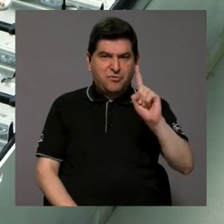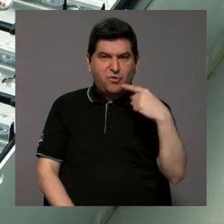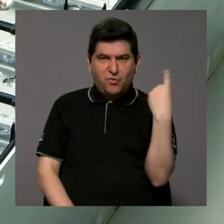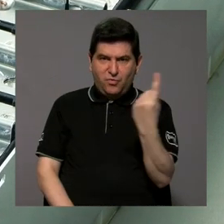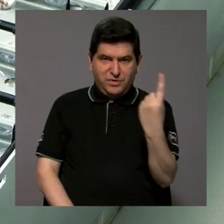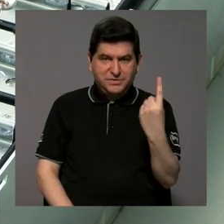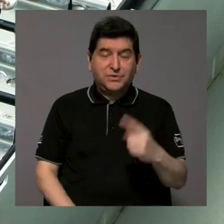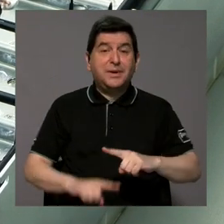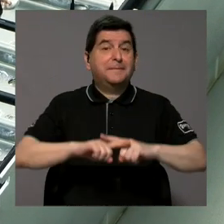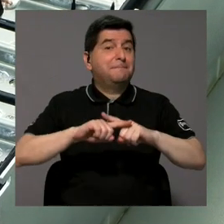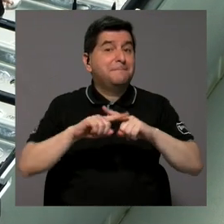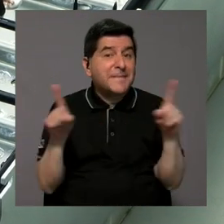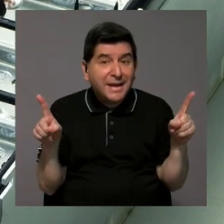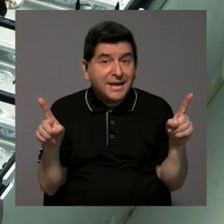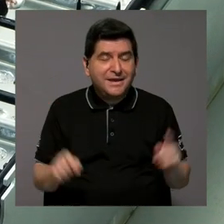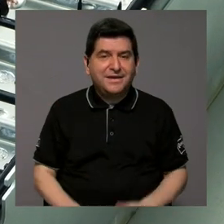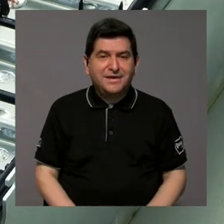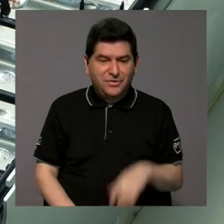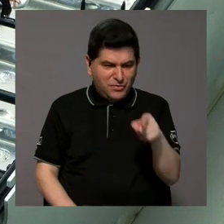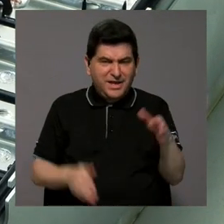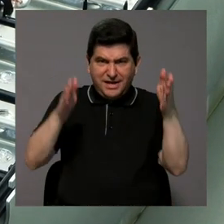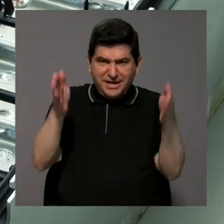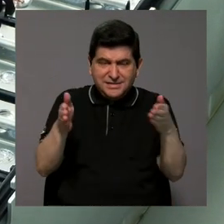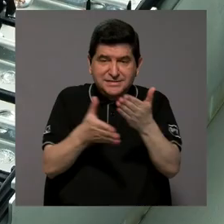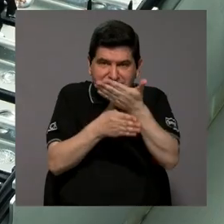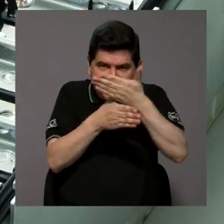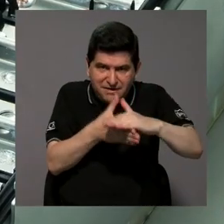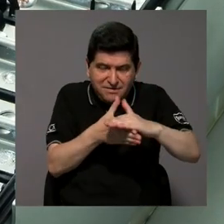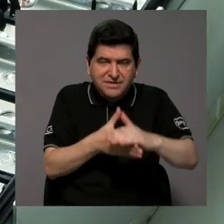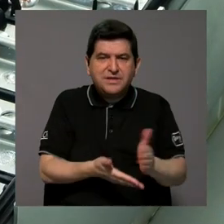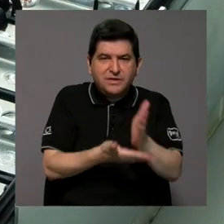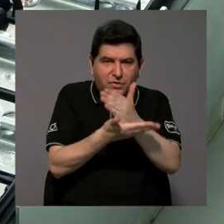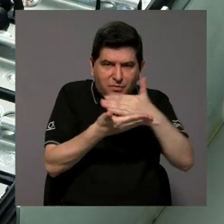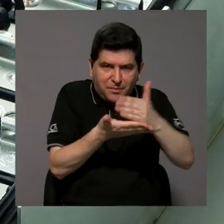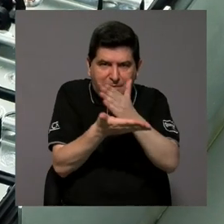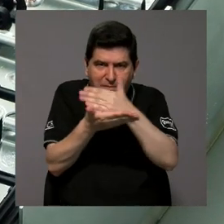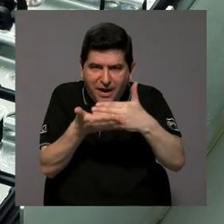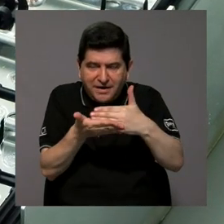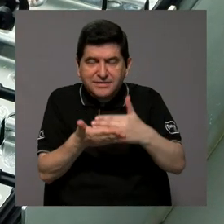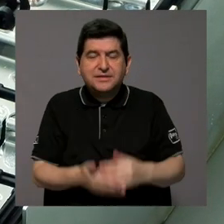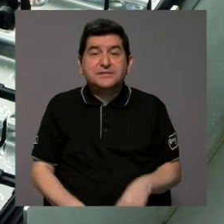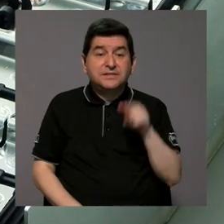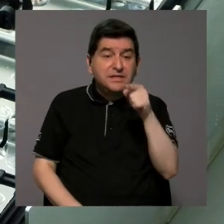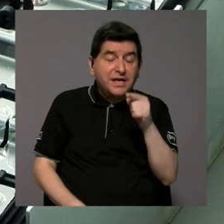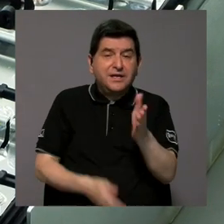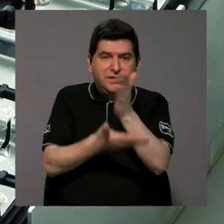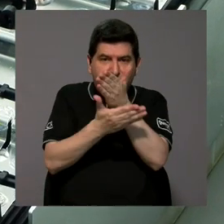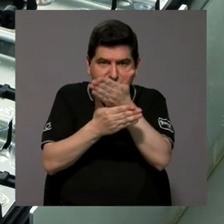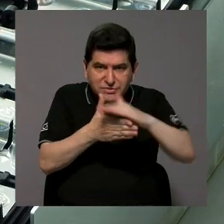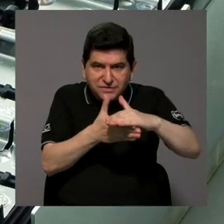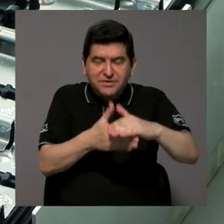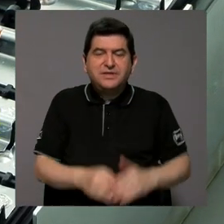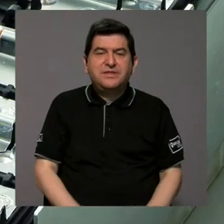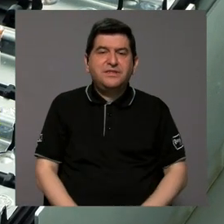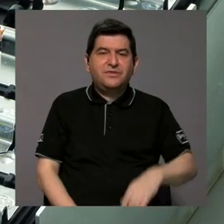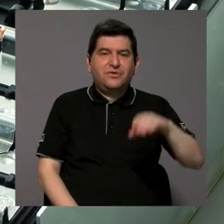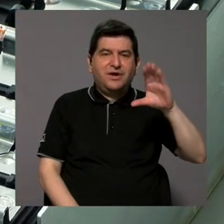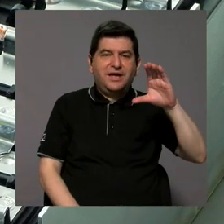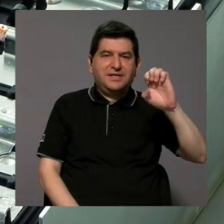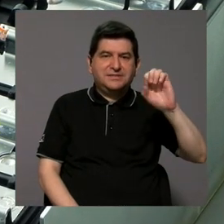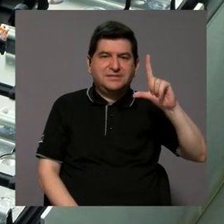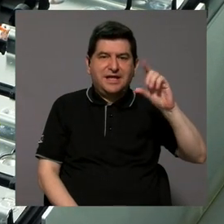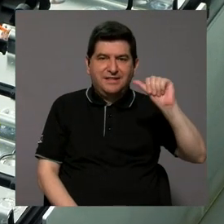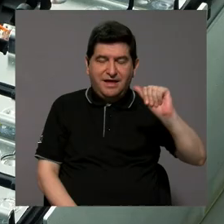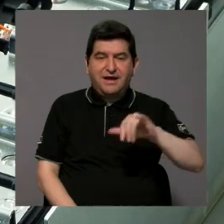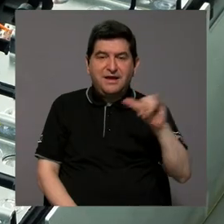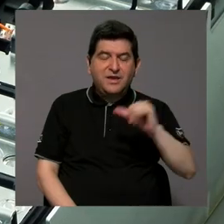unidad. Sin embargo, el paquete se divide en módulos y los módulos a su vez se dividen en celdas, que vienen siendo como